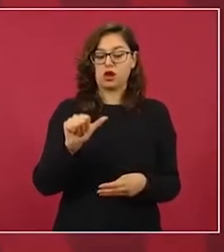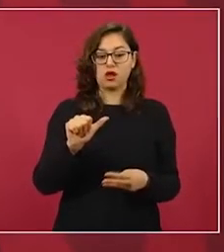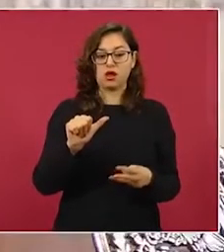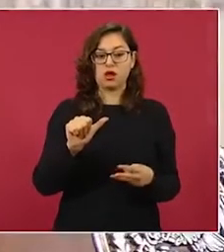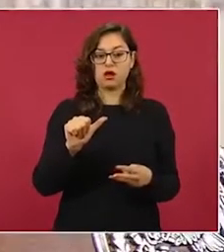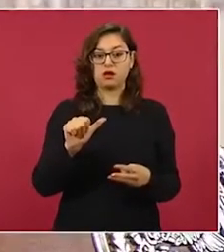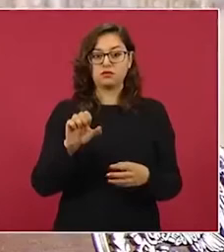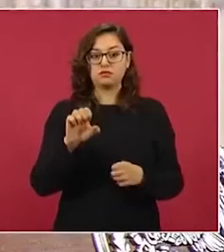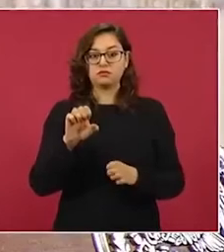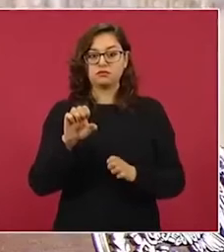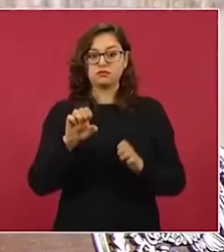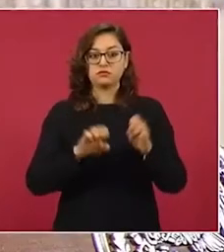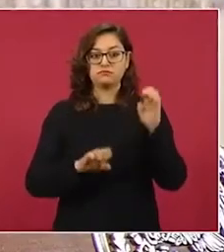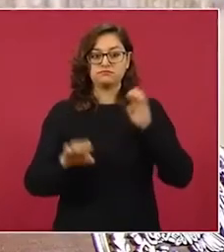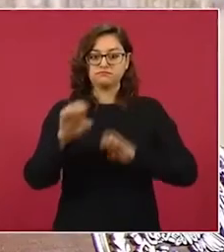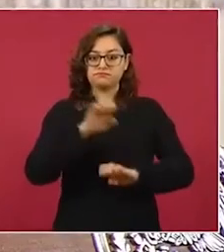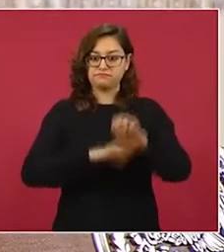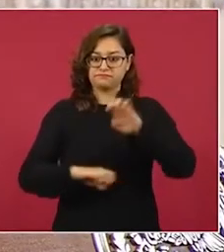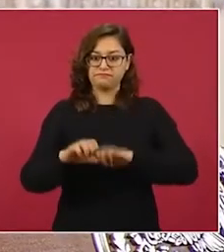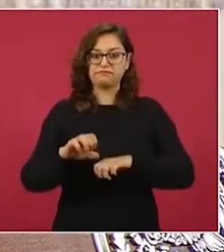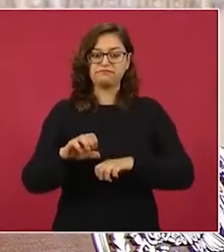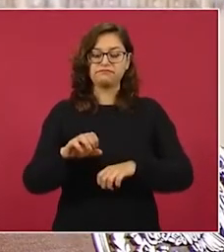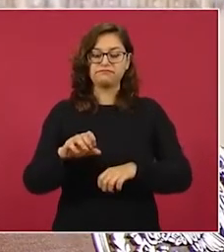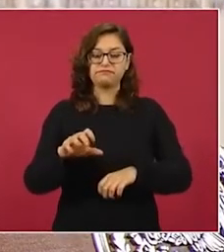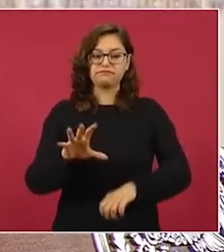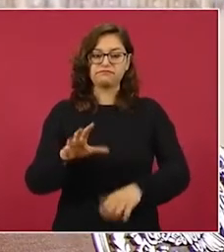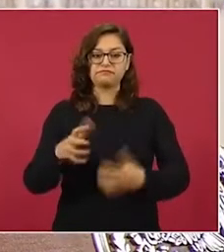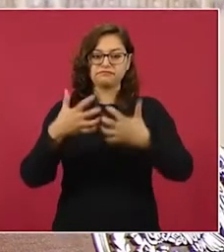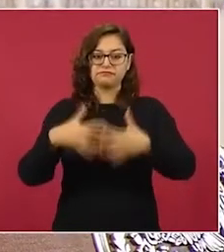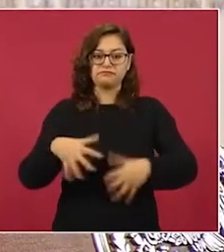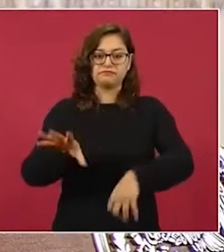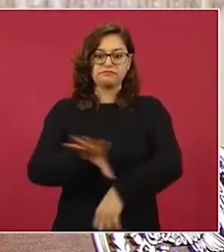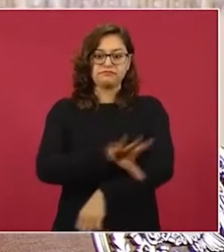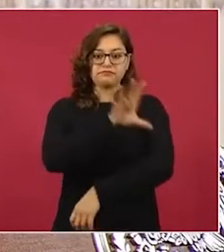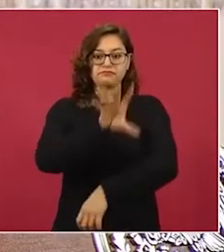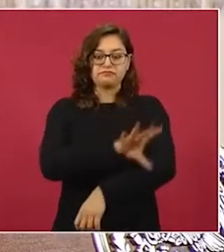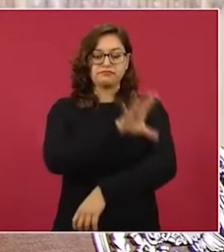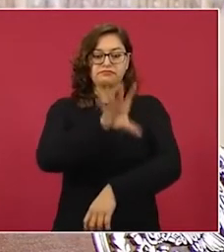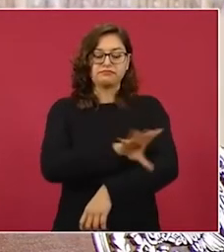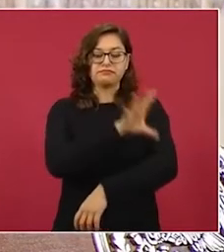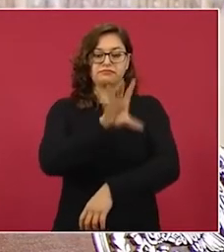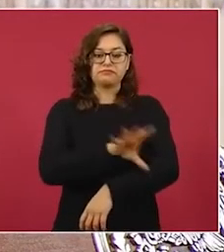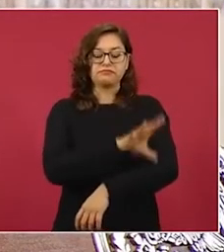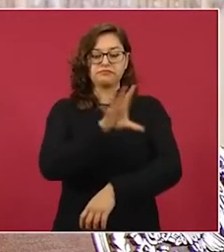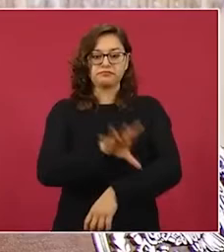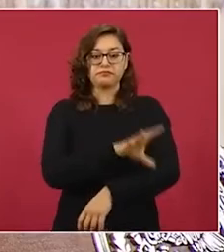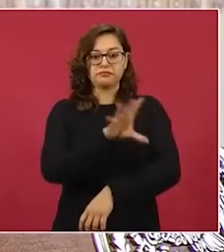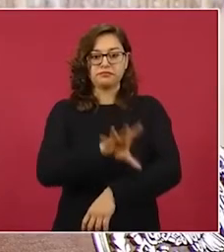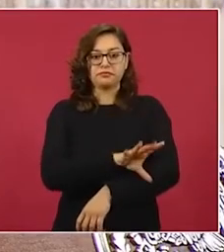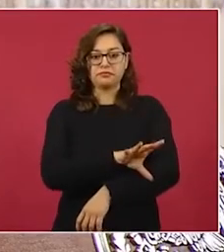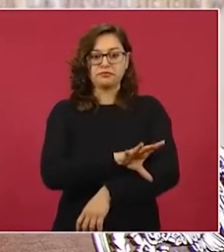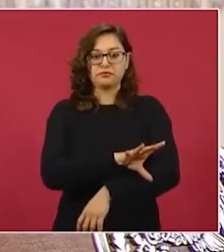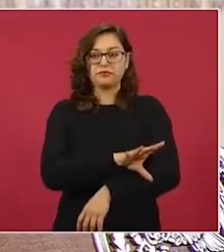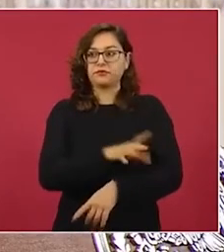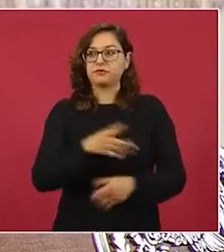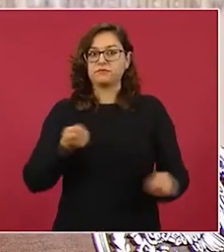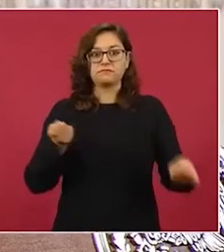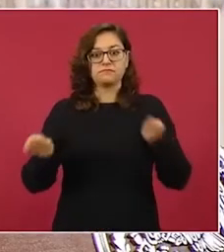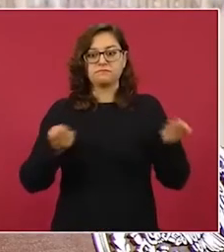La país surgida